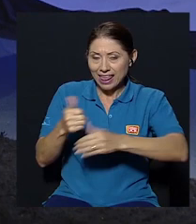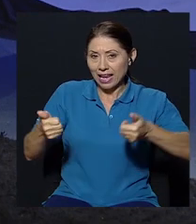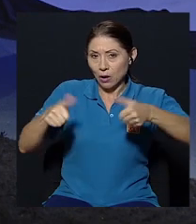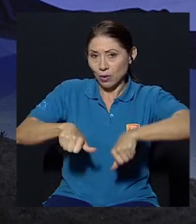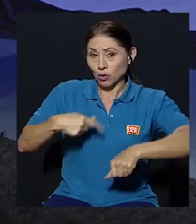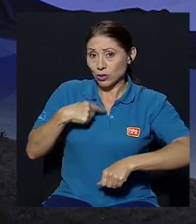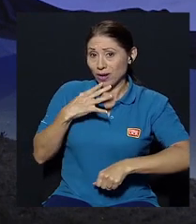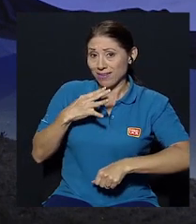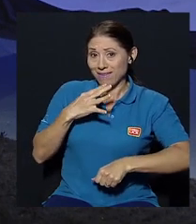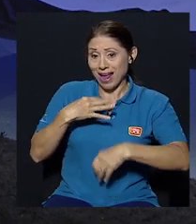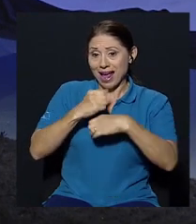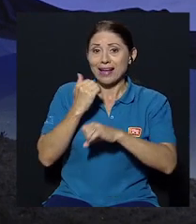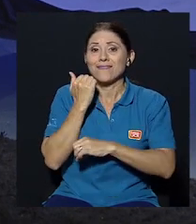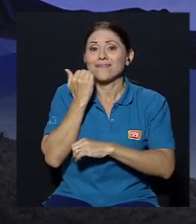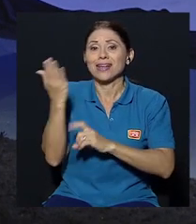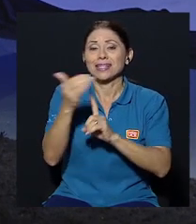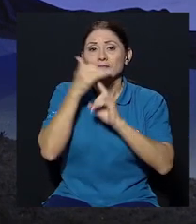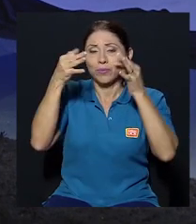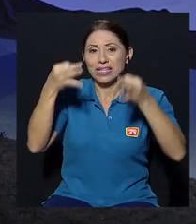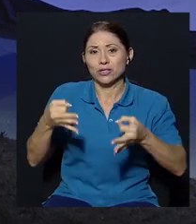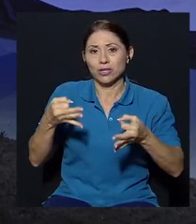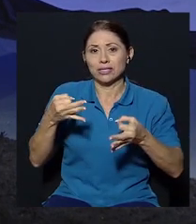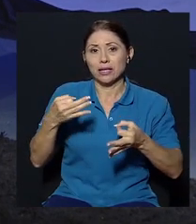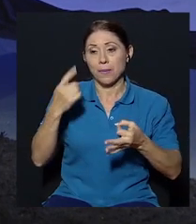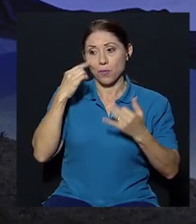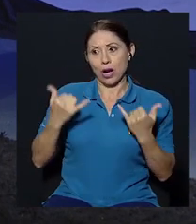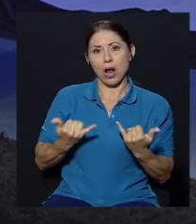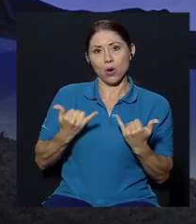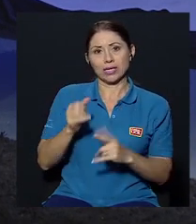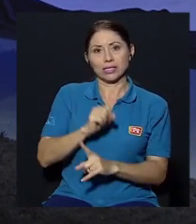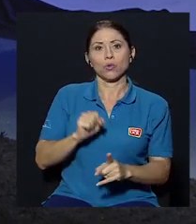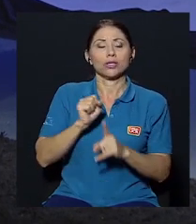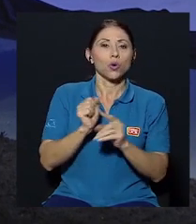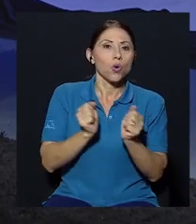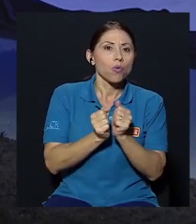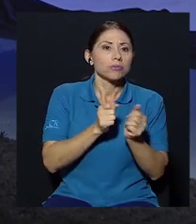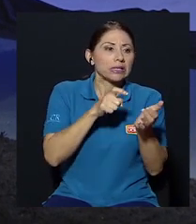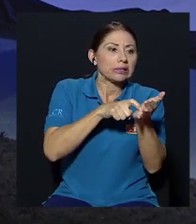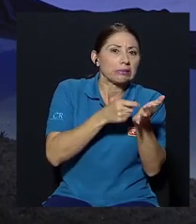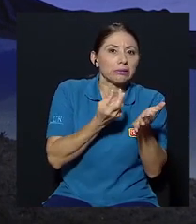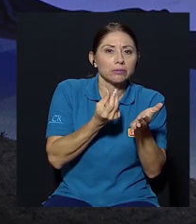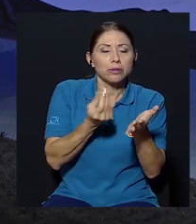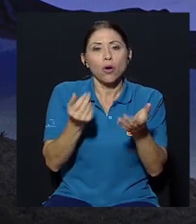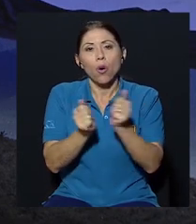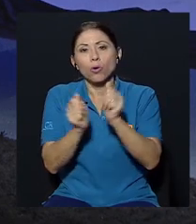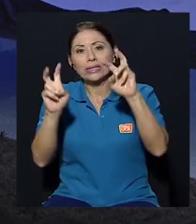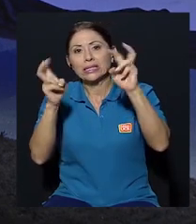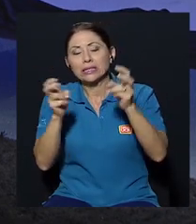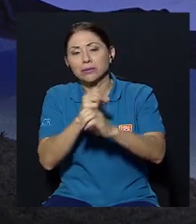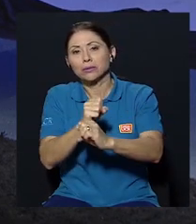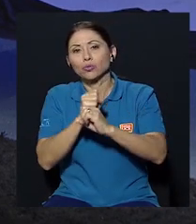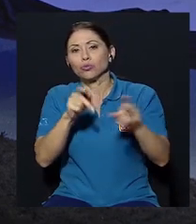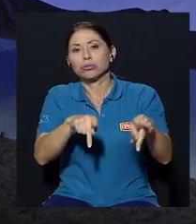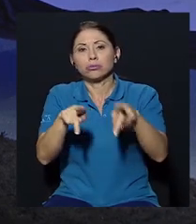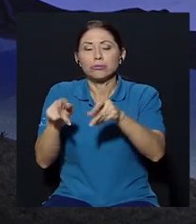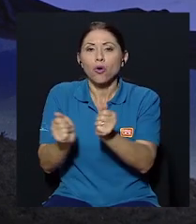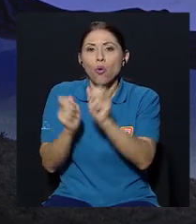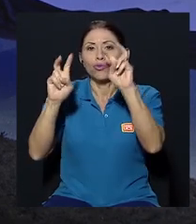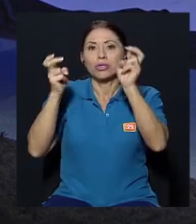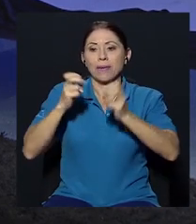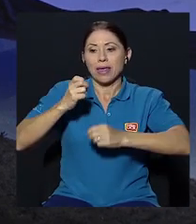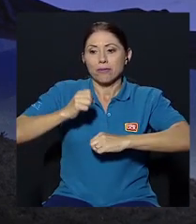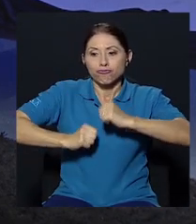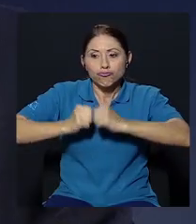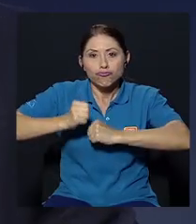ingeniería del acuerdo de que le hablaba se facilite las decisiones es por la situación en que estamos por ejemplo en materia fiscal en materia de